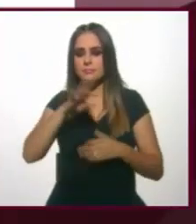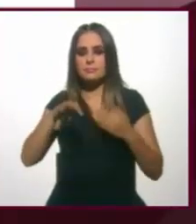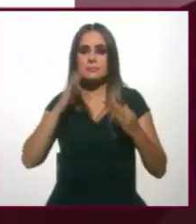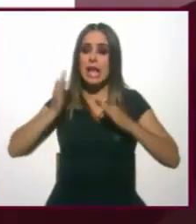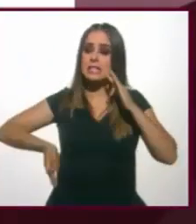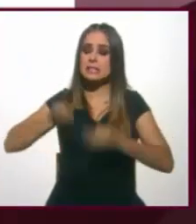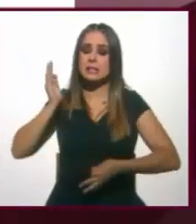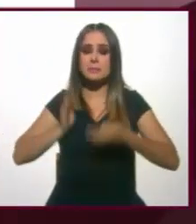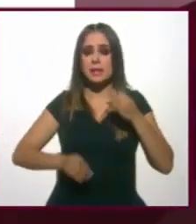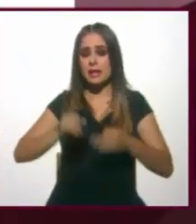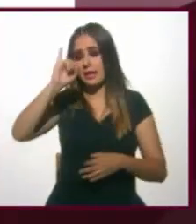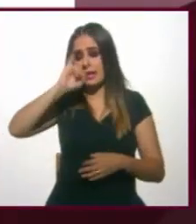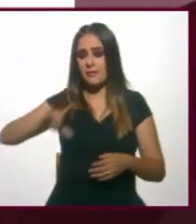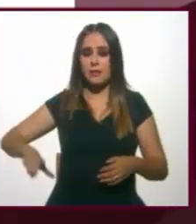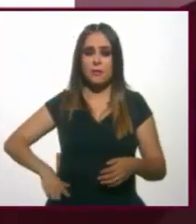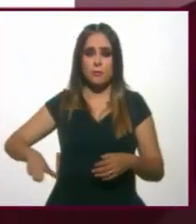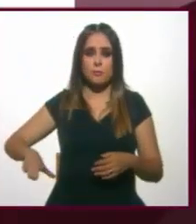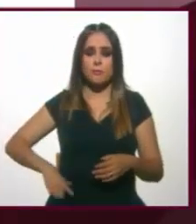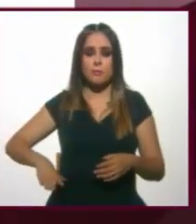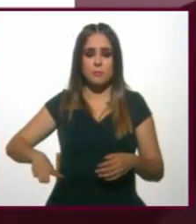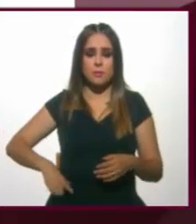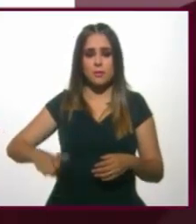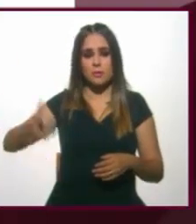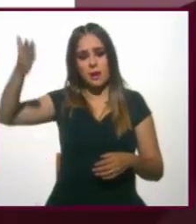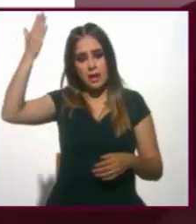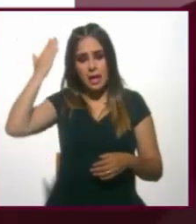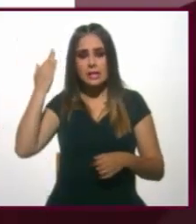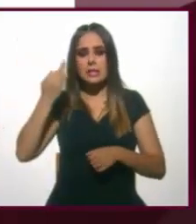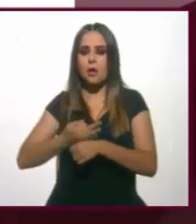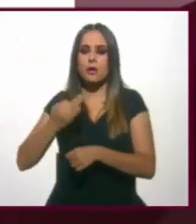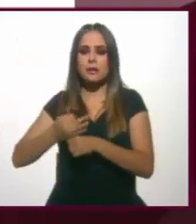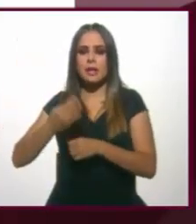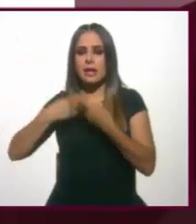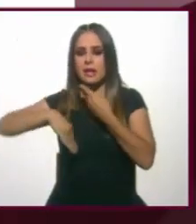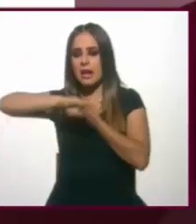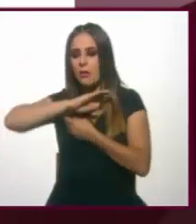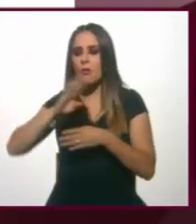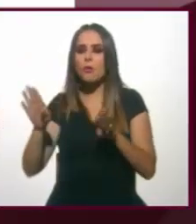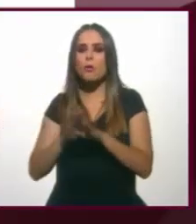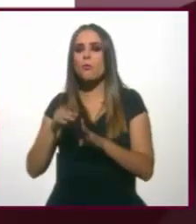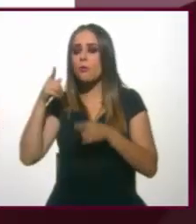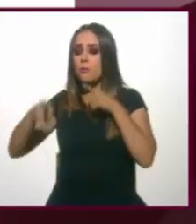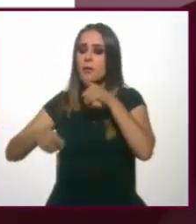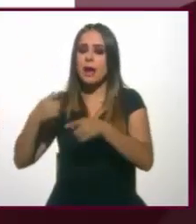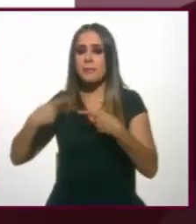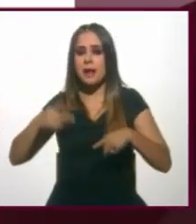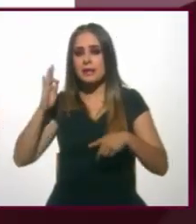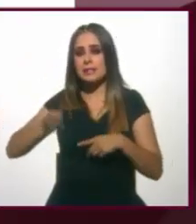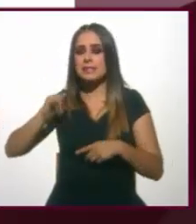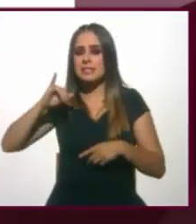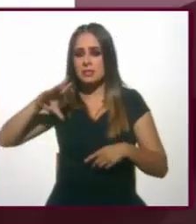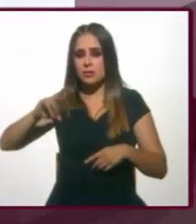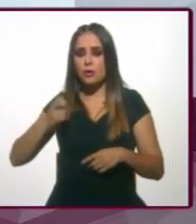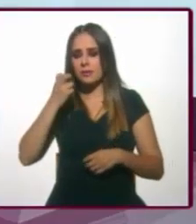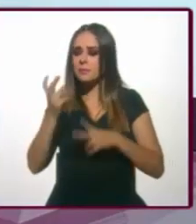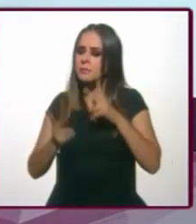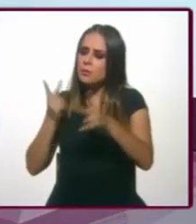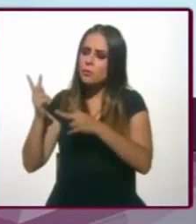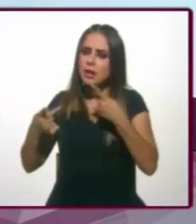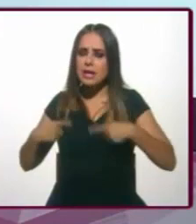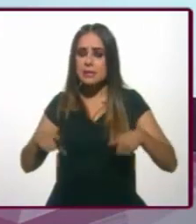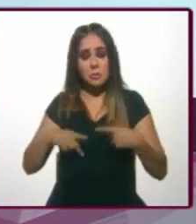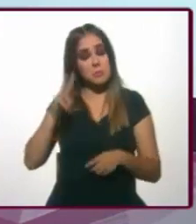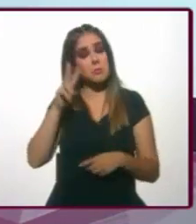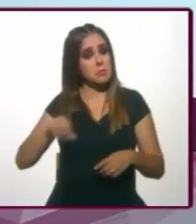del jefe de gobierno en su momento y cómo está hoy día la de la jefa de gobierno. Entonces creo que es muy interesante.